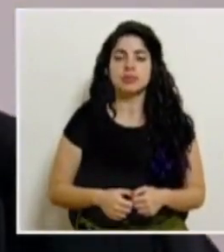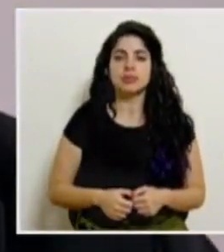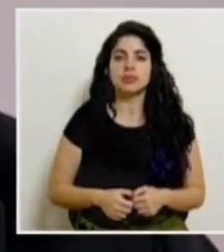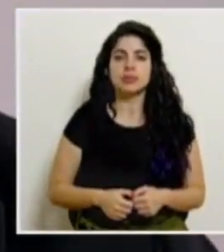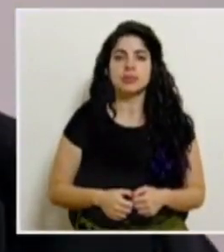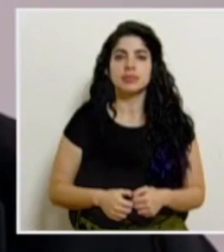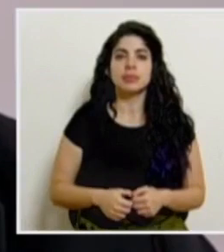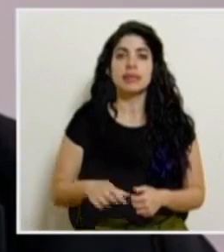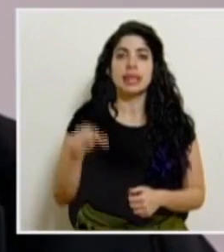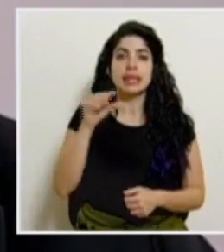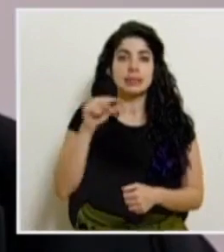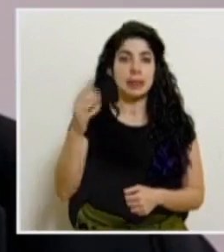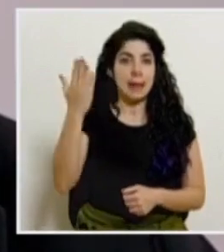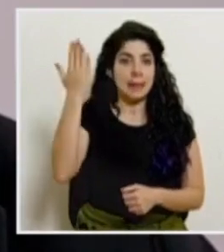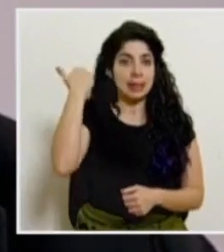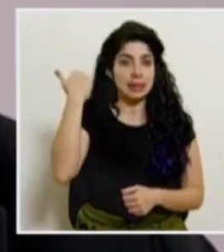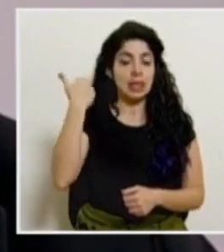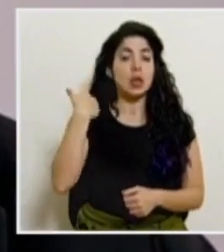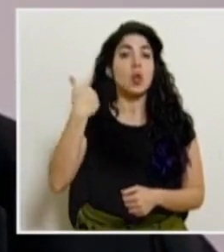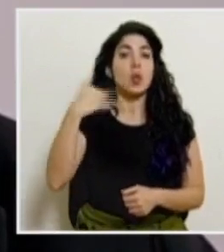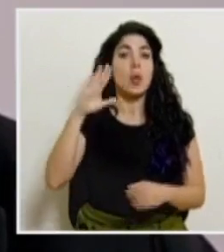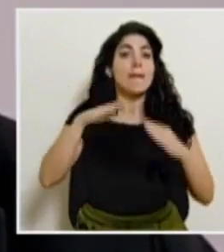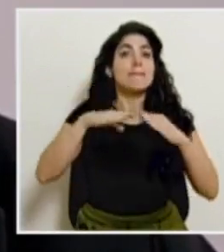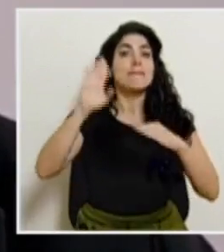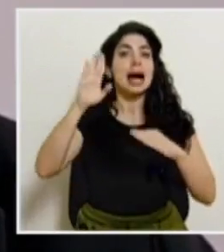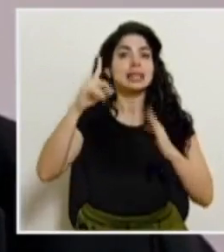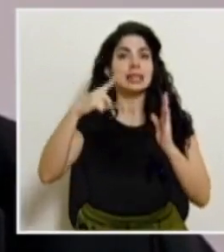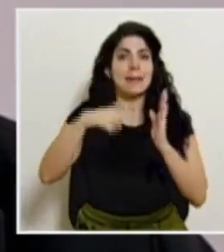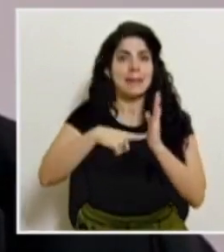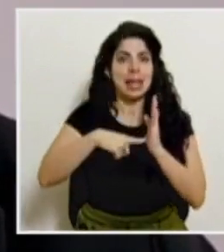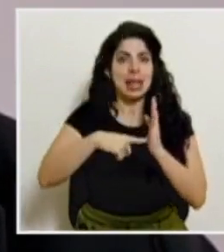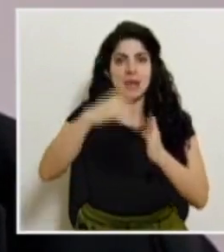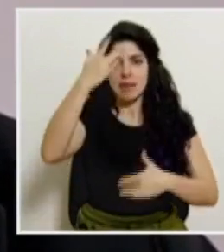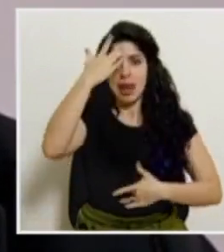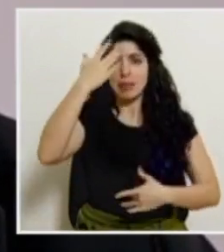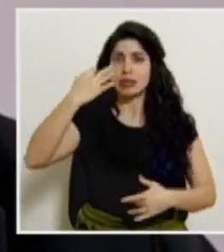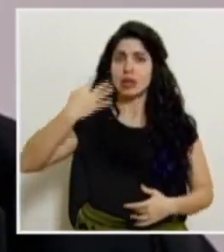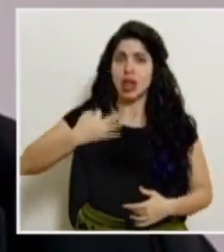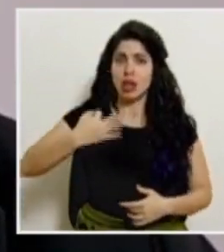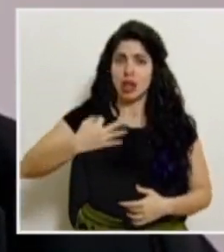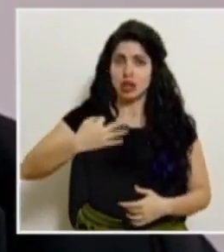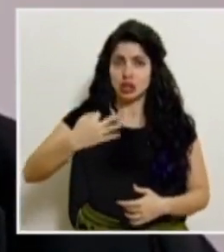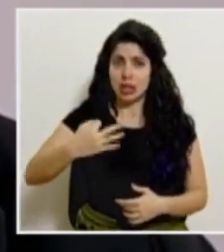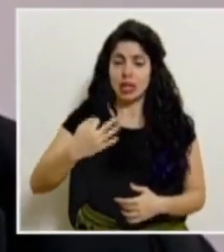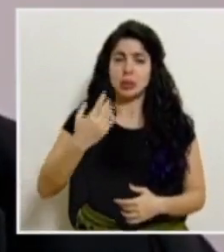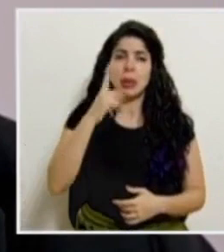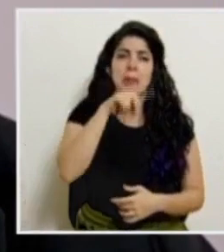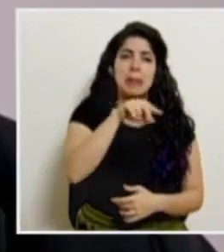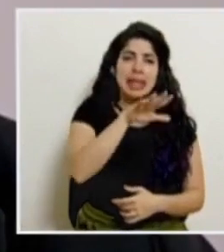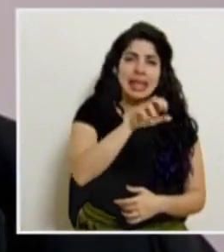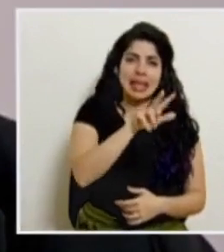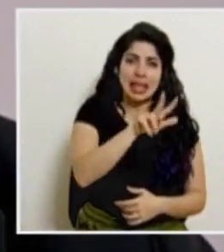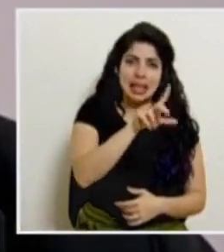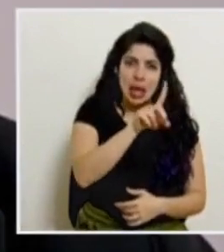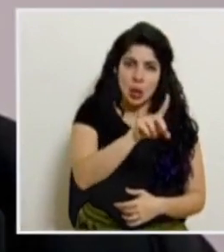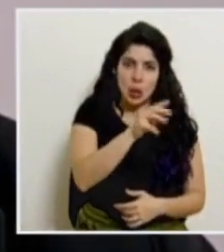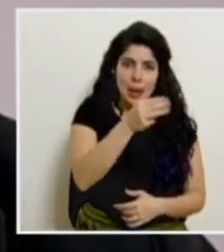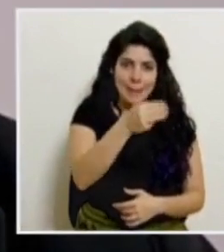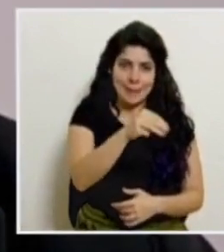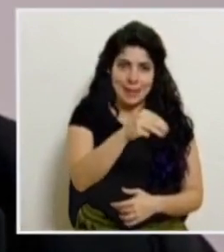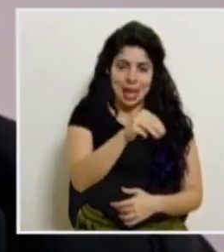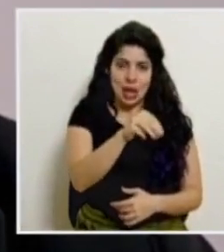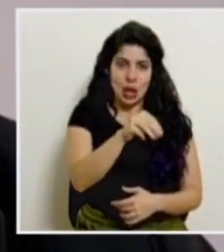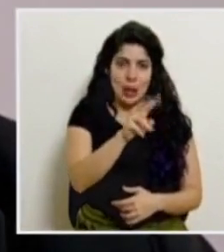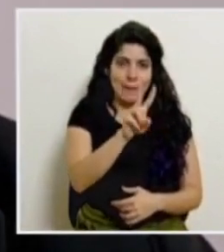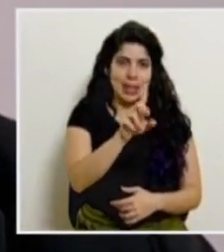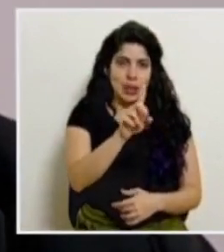la semana anterior registramos más de mil casos todos los días tuvimos 1531 casos el miércoles